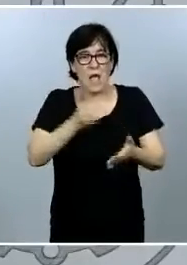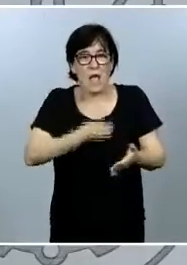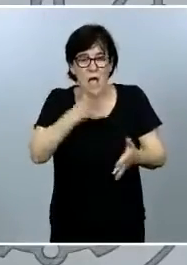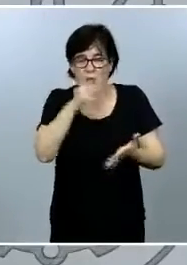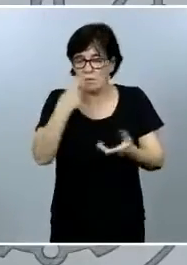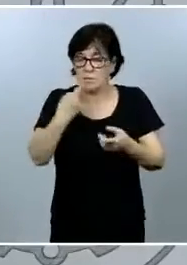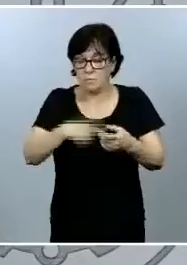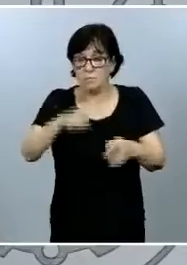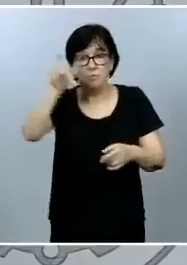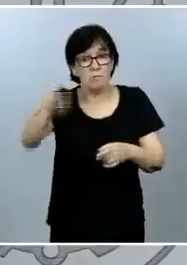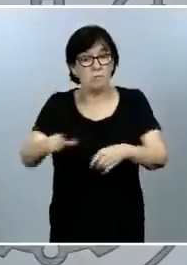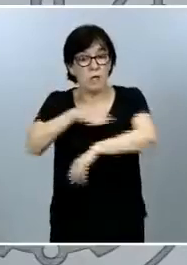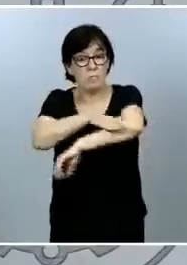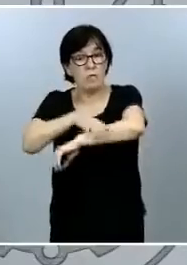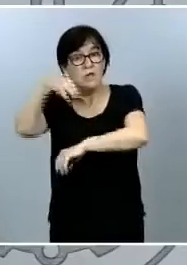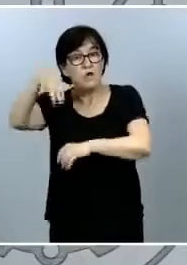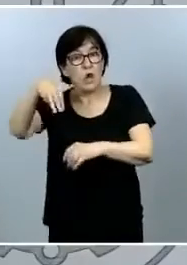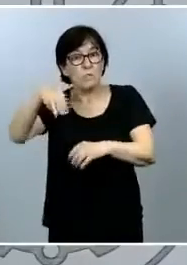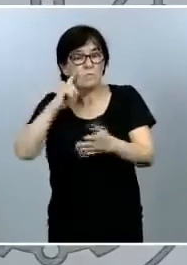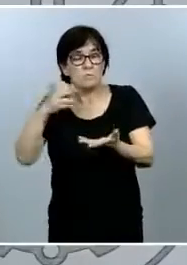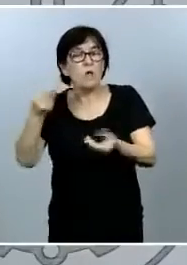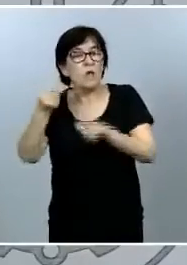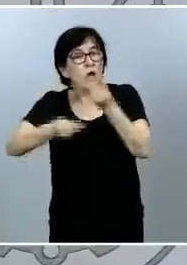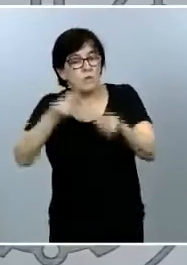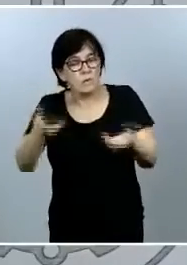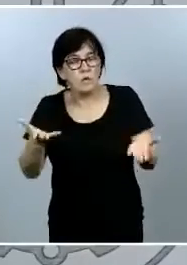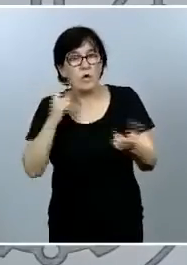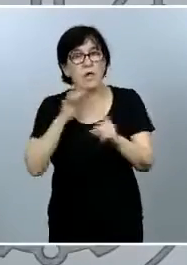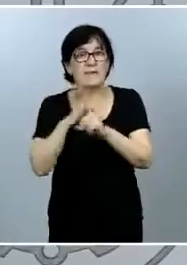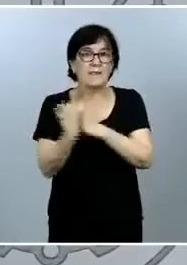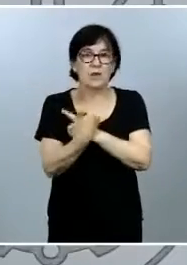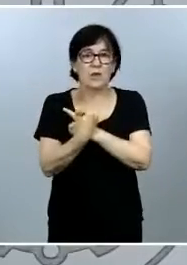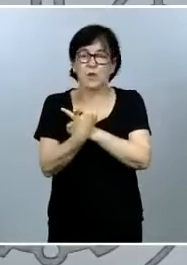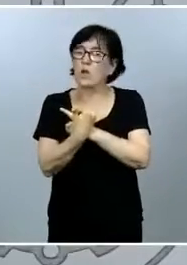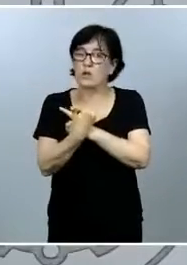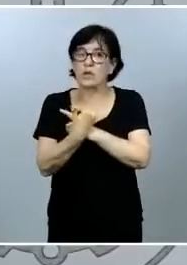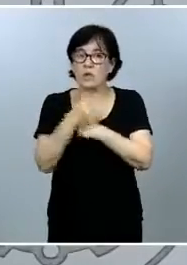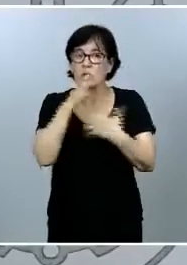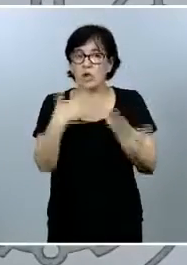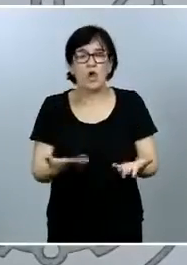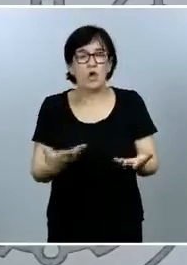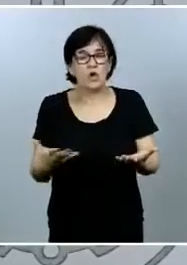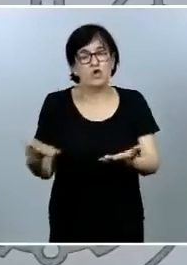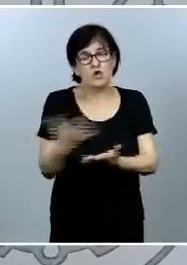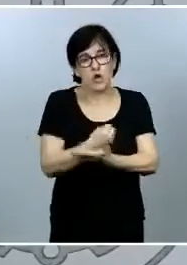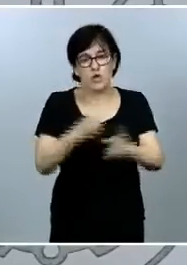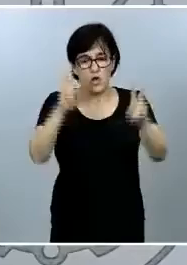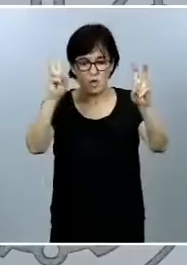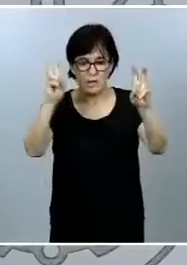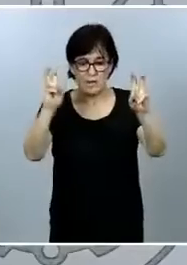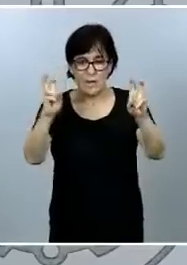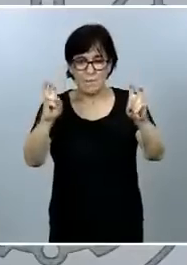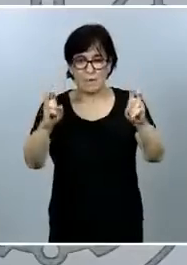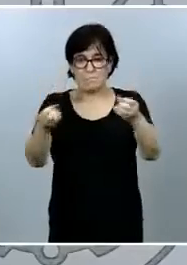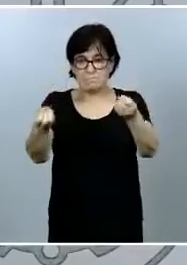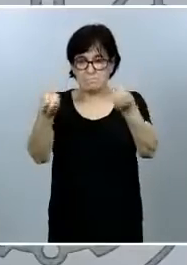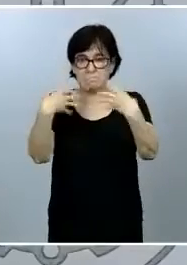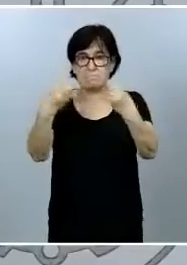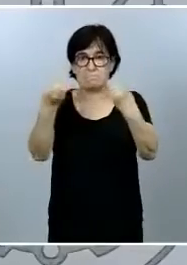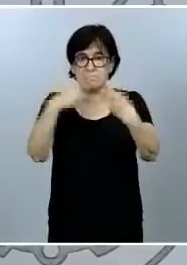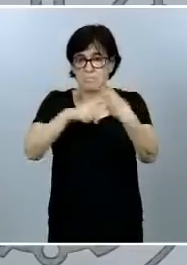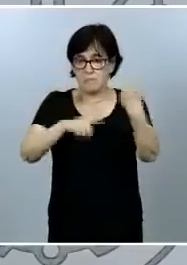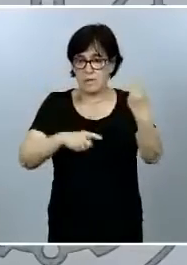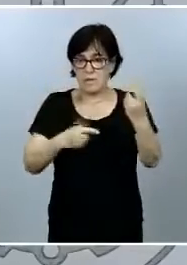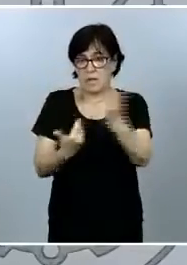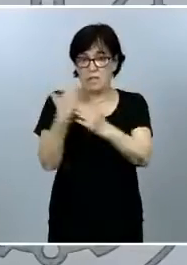lo emplazó esta situación y es donde todas las cuestiones que hemos conocido a lo largo de estos últimos días